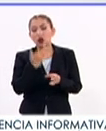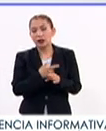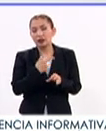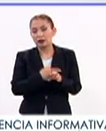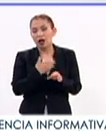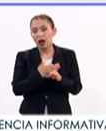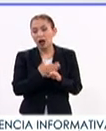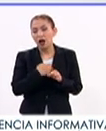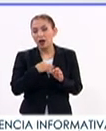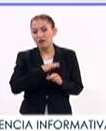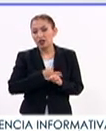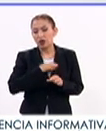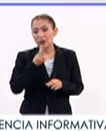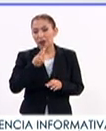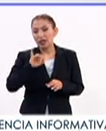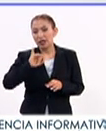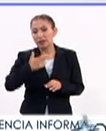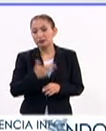infectadas en este momento?